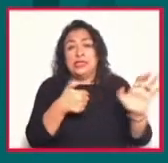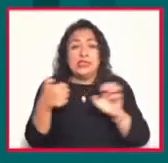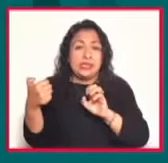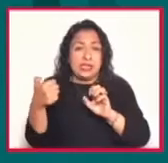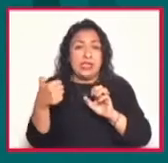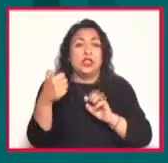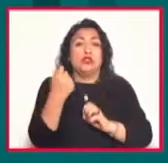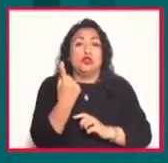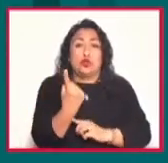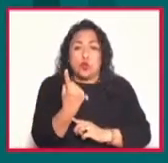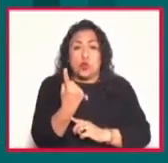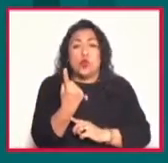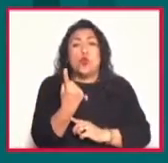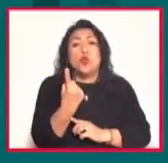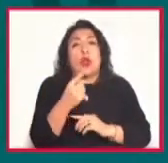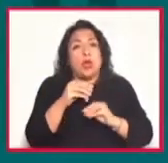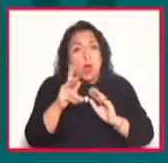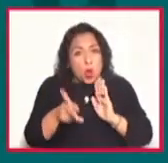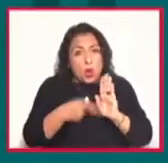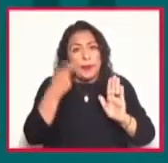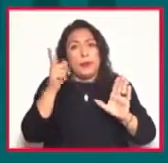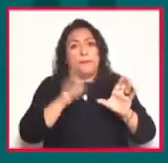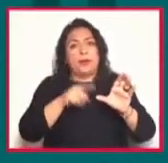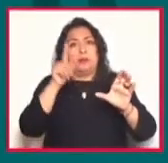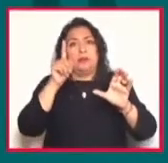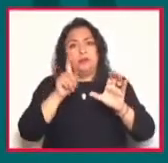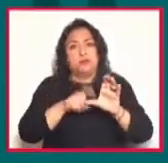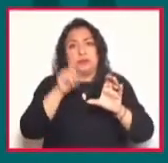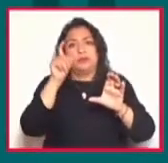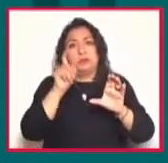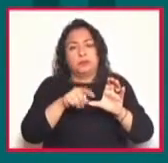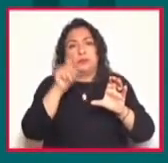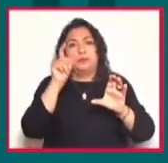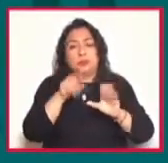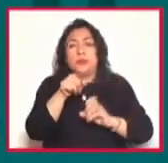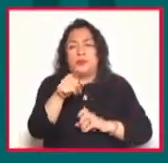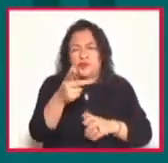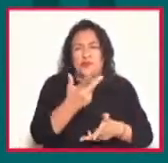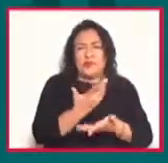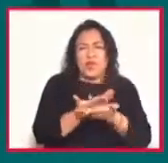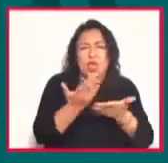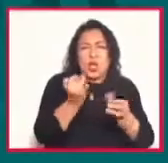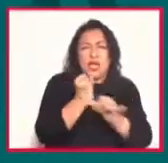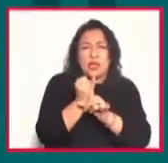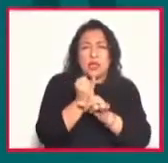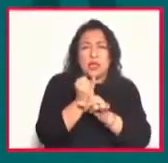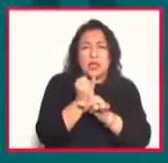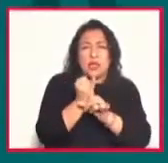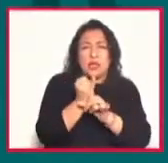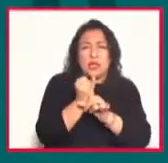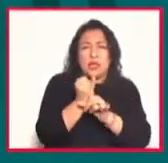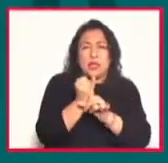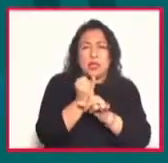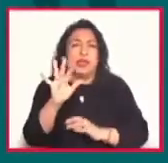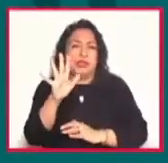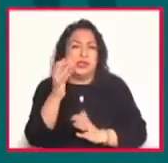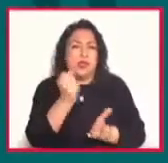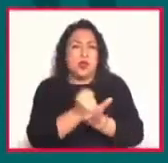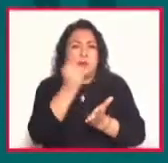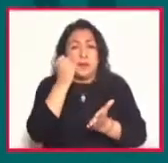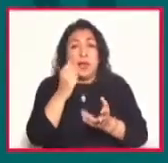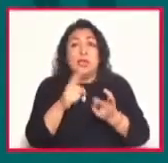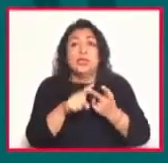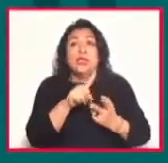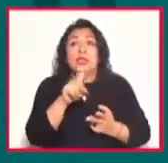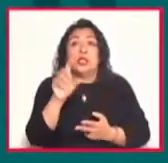un reproducciones. En esta edición virtual participaron mil cuarenta y cinco editoriales y librerías de ciento